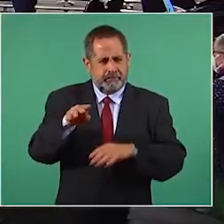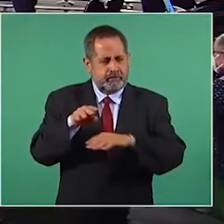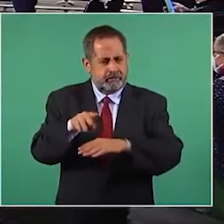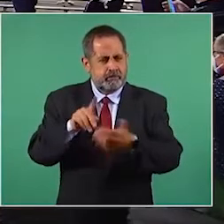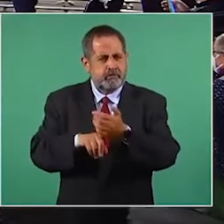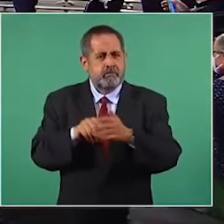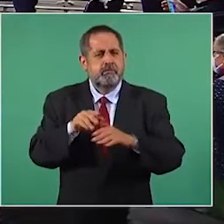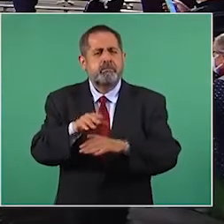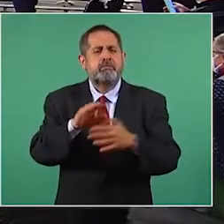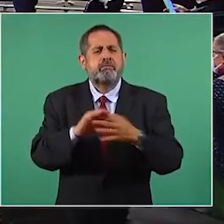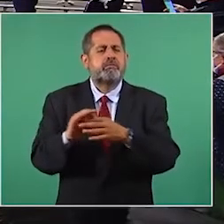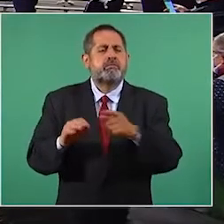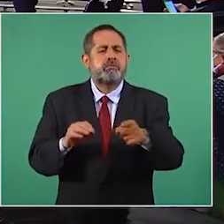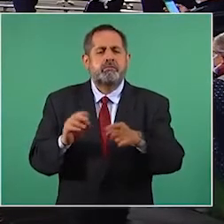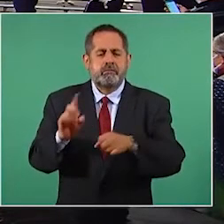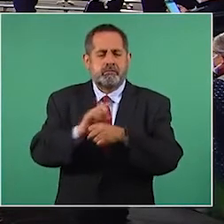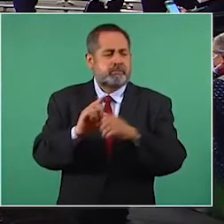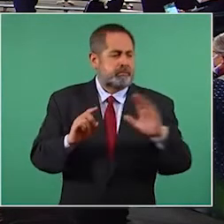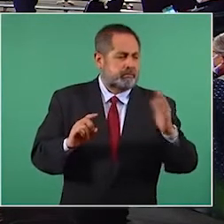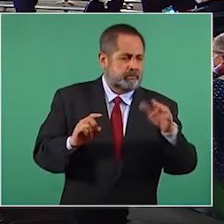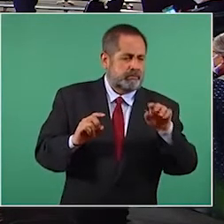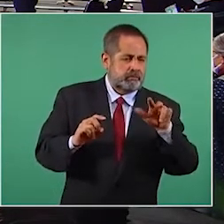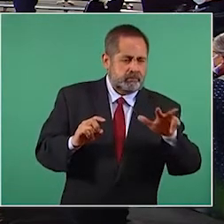al 18.